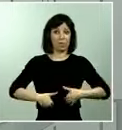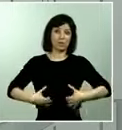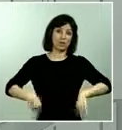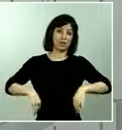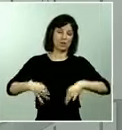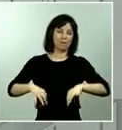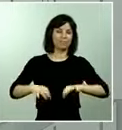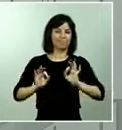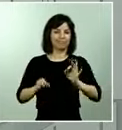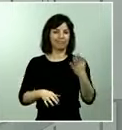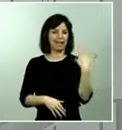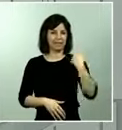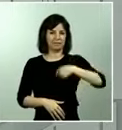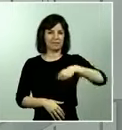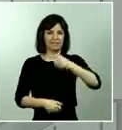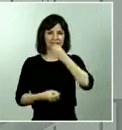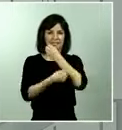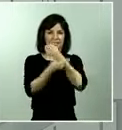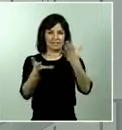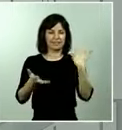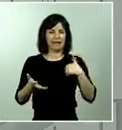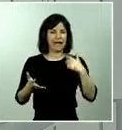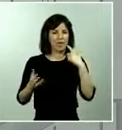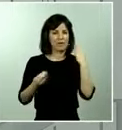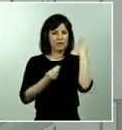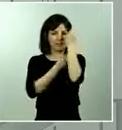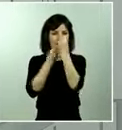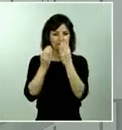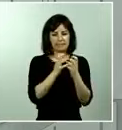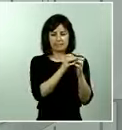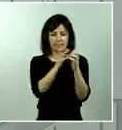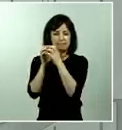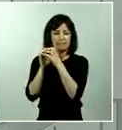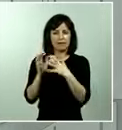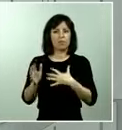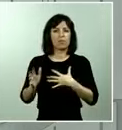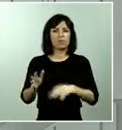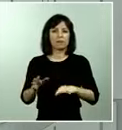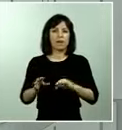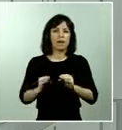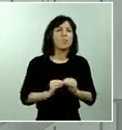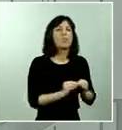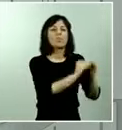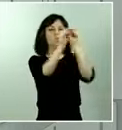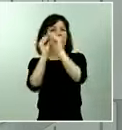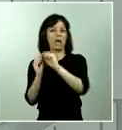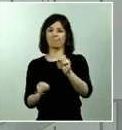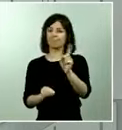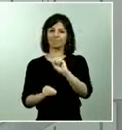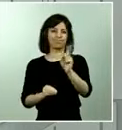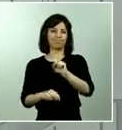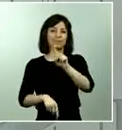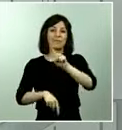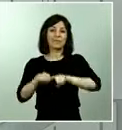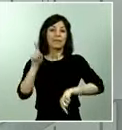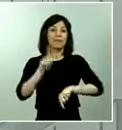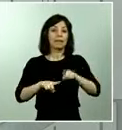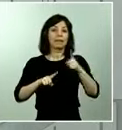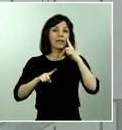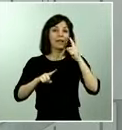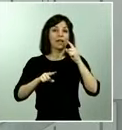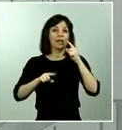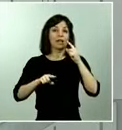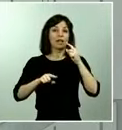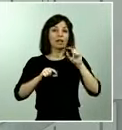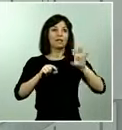estamos estudiando la posibilidad de hacerlo de una forma no homogénea sino teniendo en cuenta la realidad epidemiológica de cada territorio